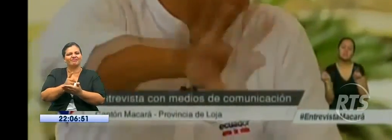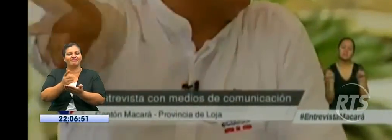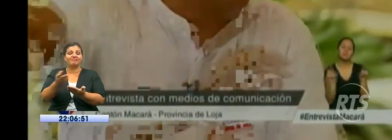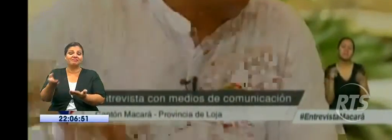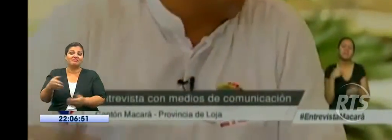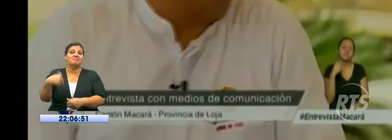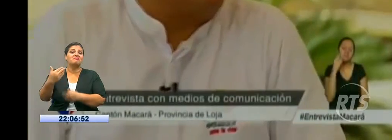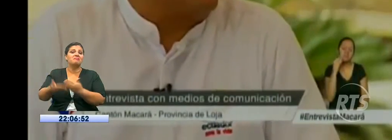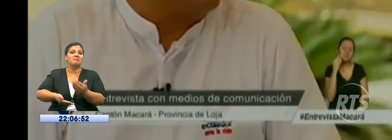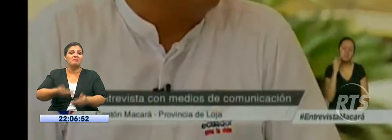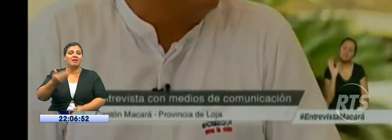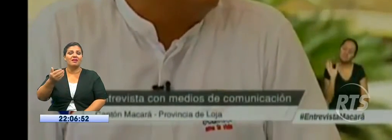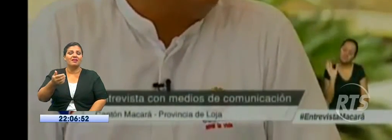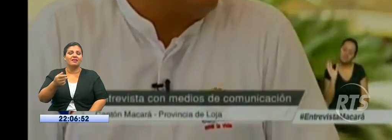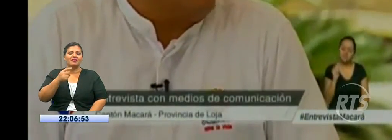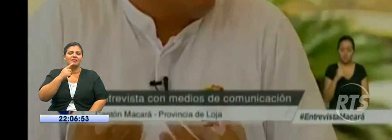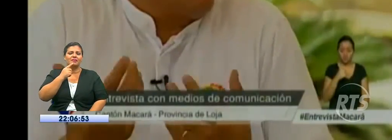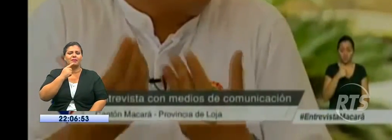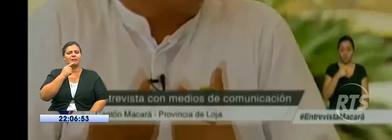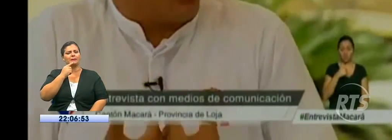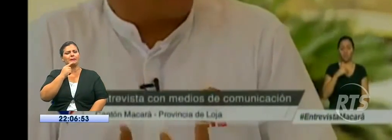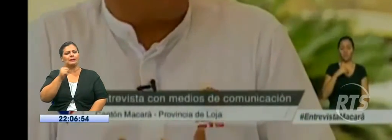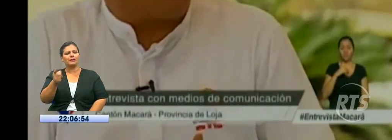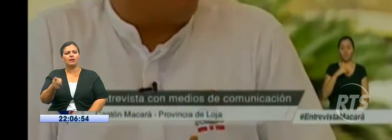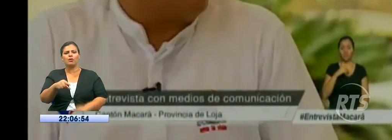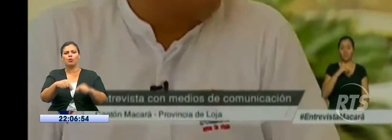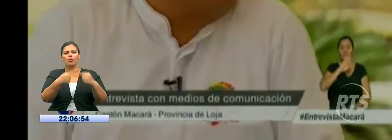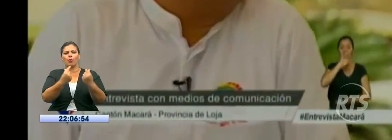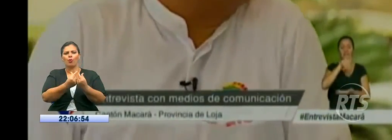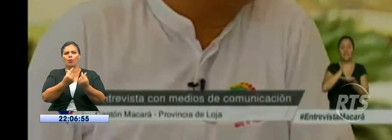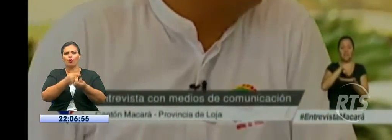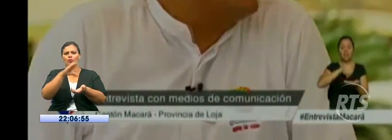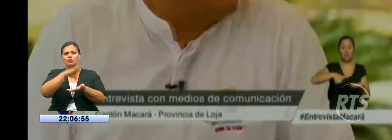tarde o temprano se iniba a Centro Democrático porque no estaban con nosotros por convicción, sino por conveniencia. Gracias. Gracias.